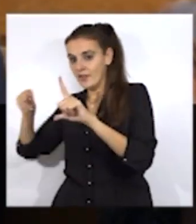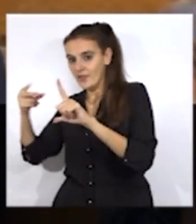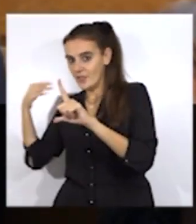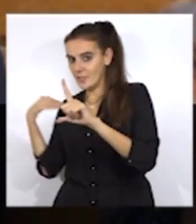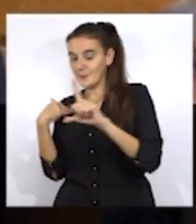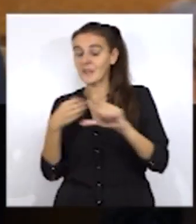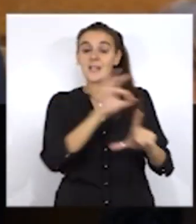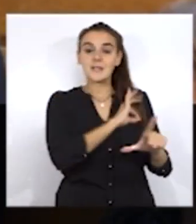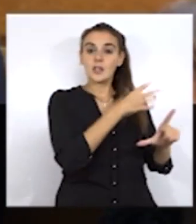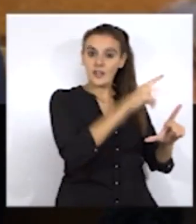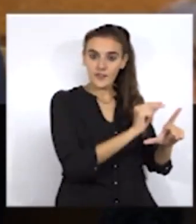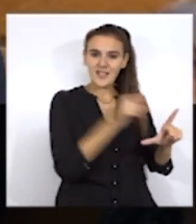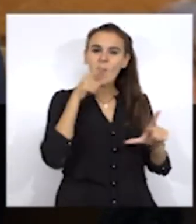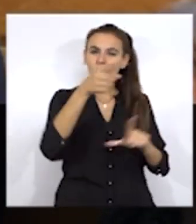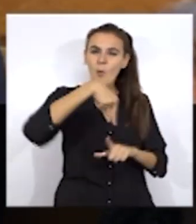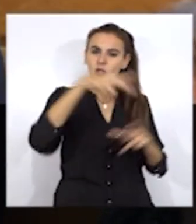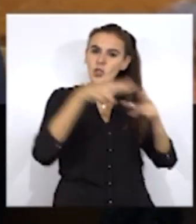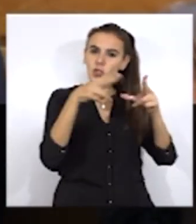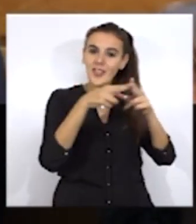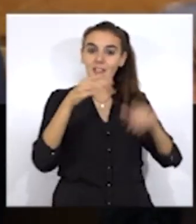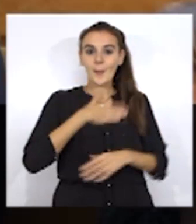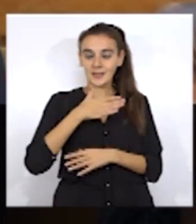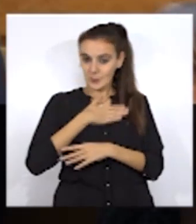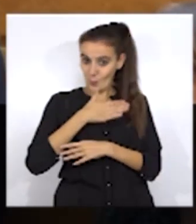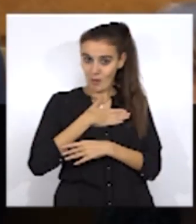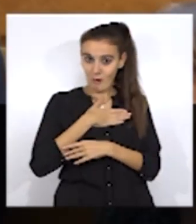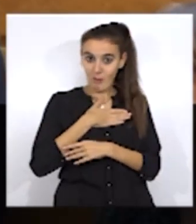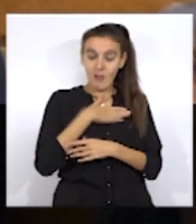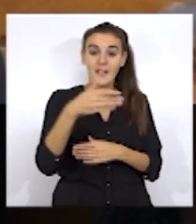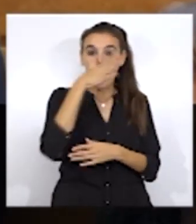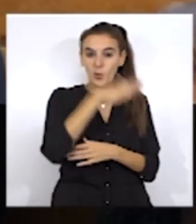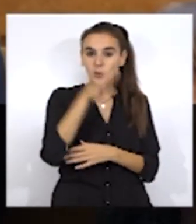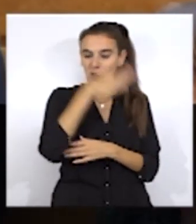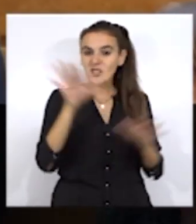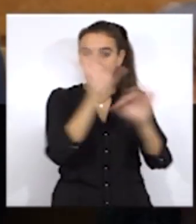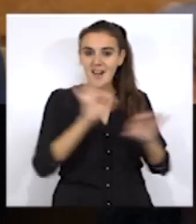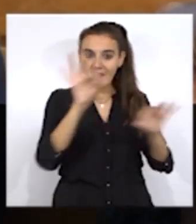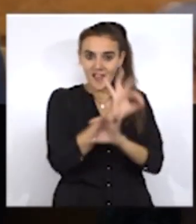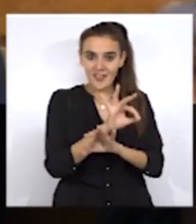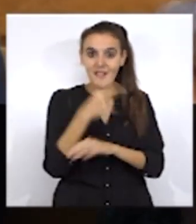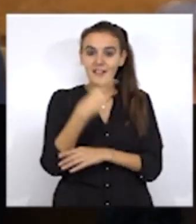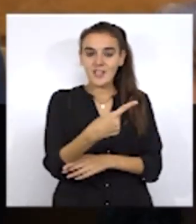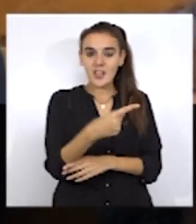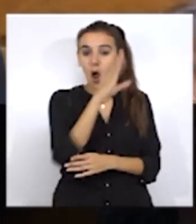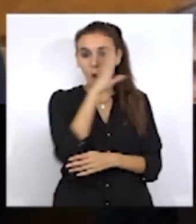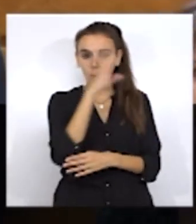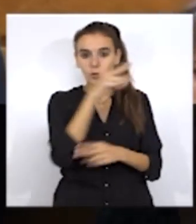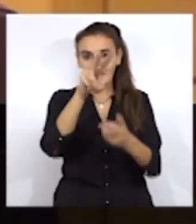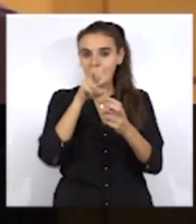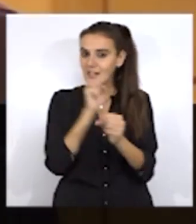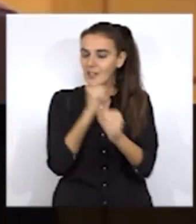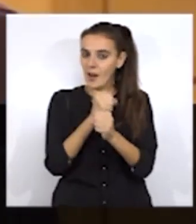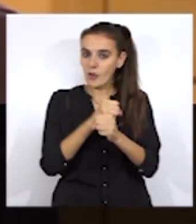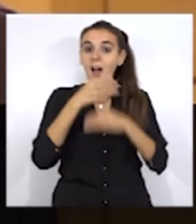tienen sociedades patrimoniales y nadie los ha acusado de que estén intentando ocultar rentas del trabajo. Hagan lo mismo con el señor